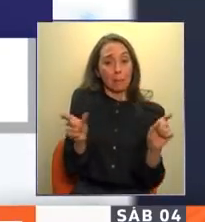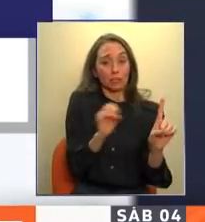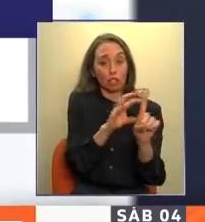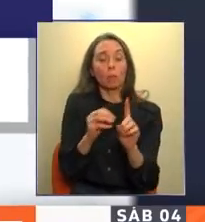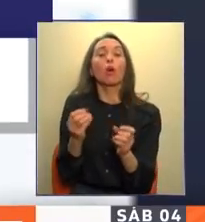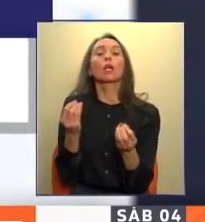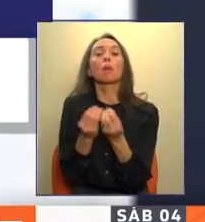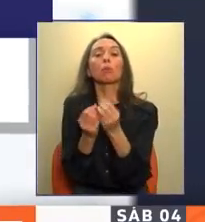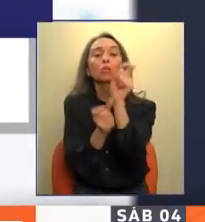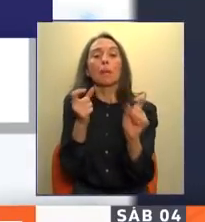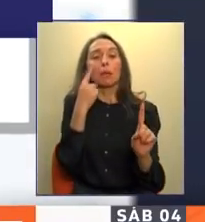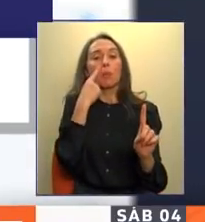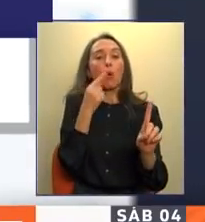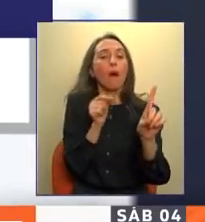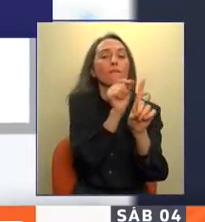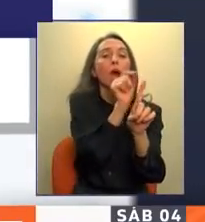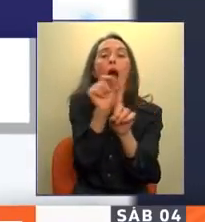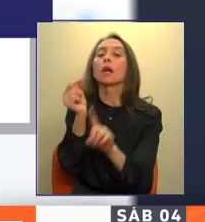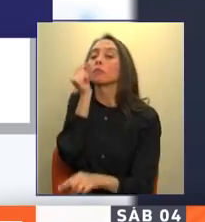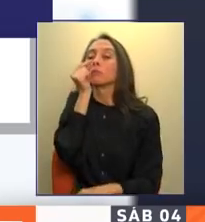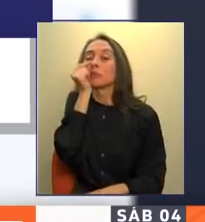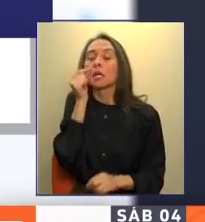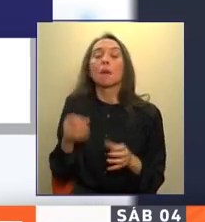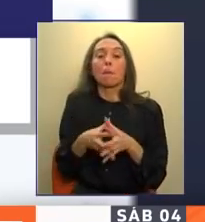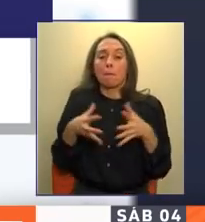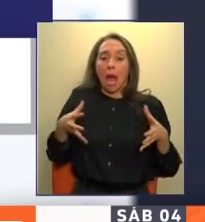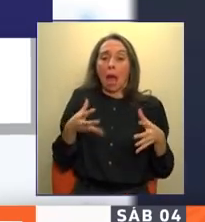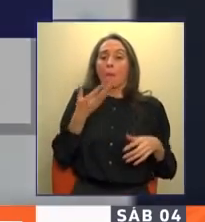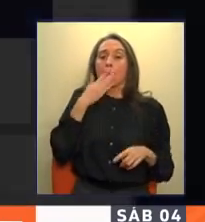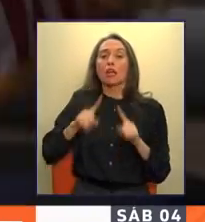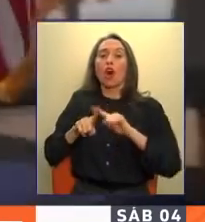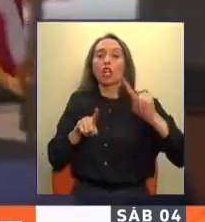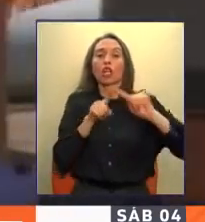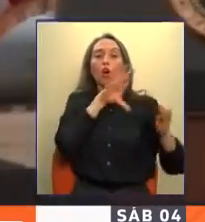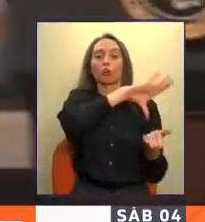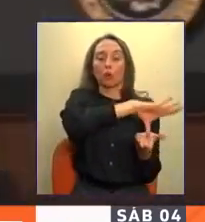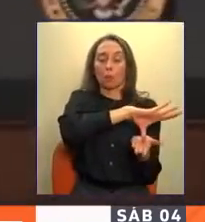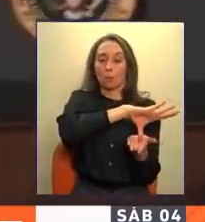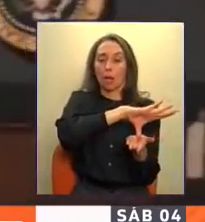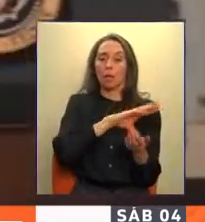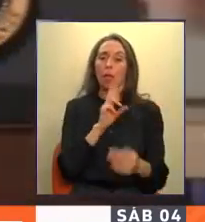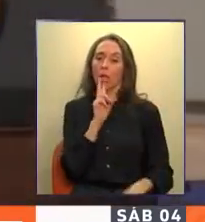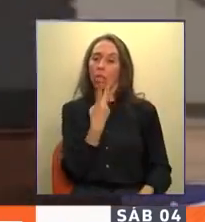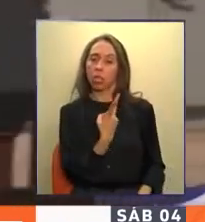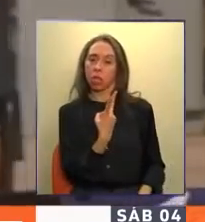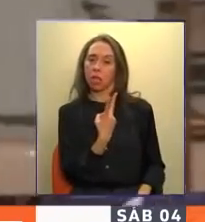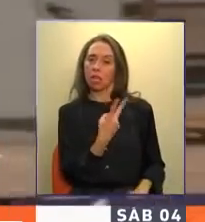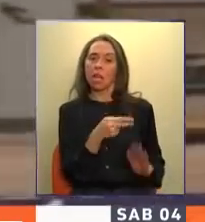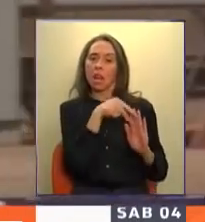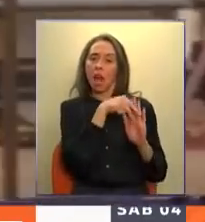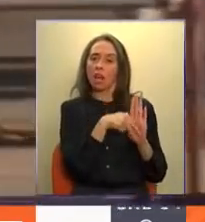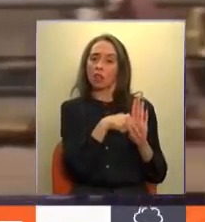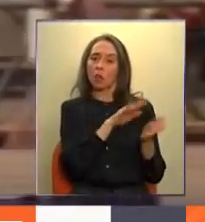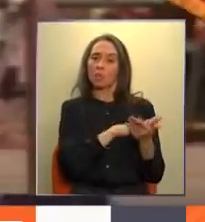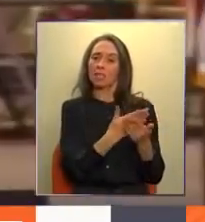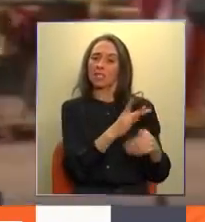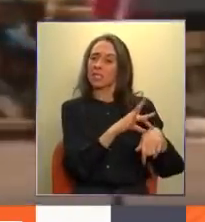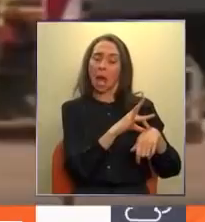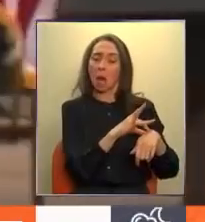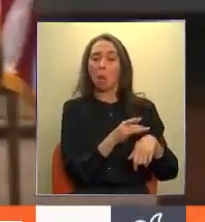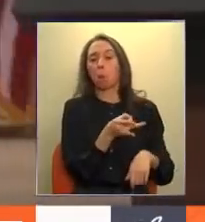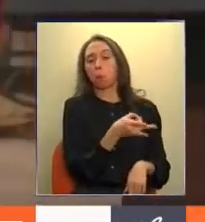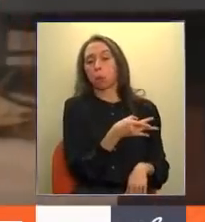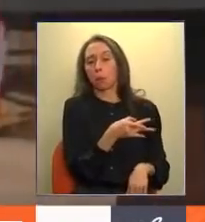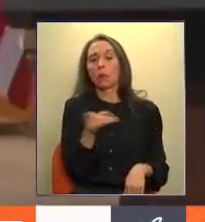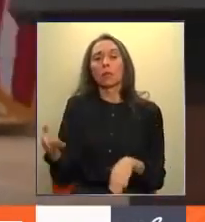masivas y muy buenas, mucho más grandes y mejores que cualquier otro país. Contradiciendo las normas sanitarias, el mandatario celebrará la